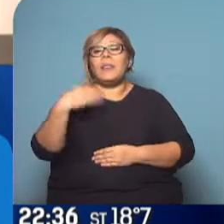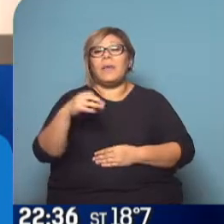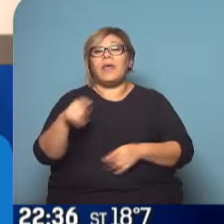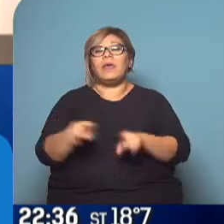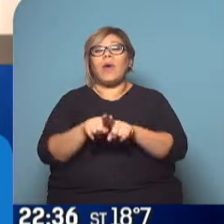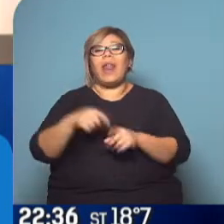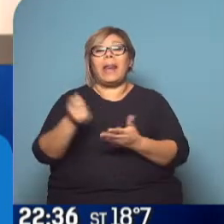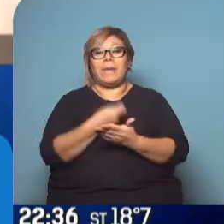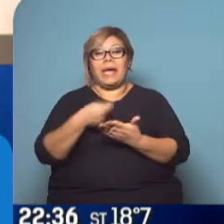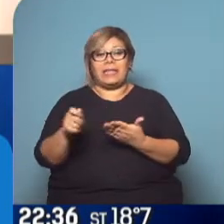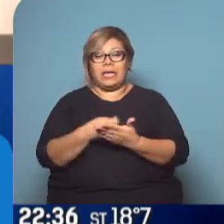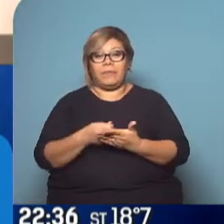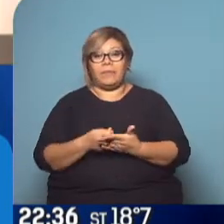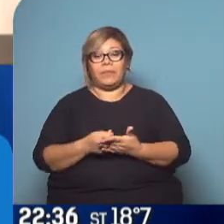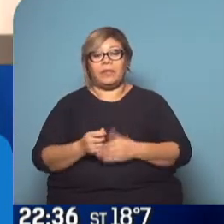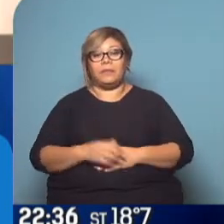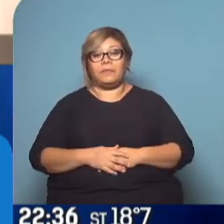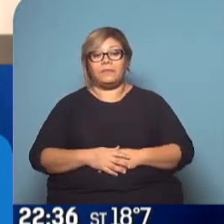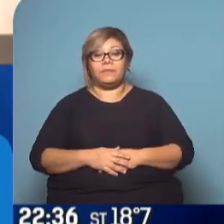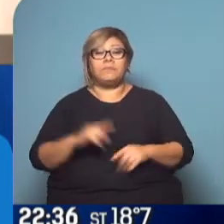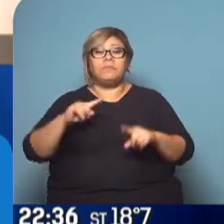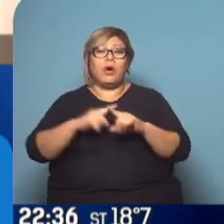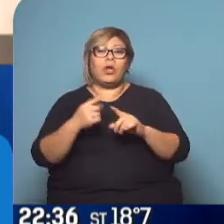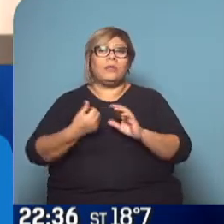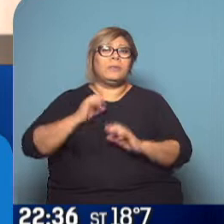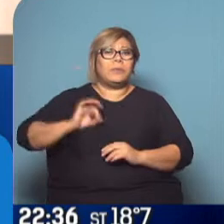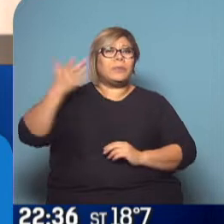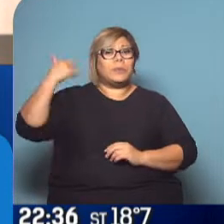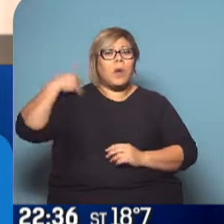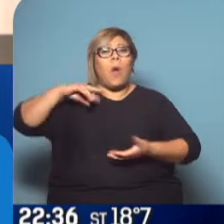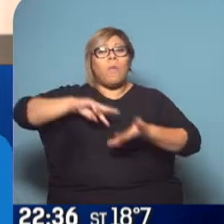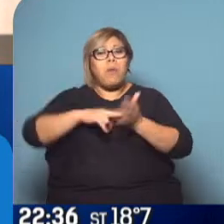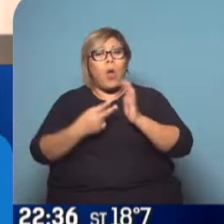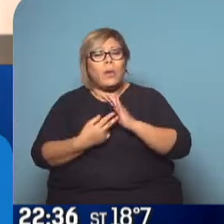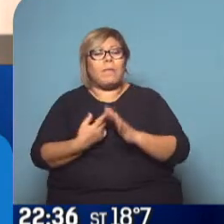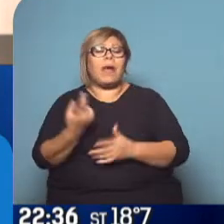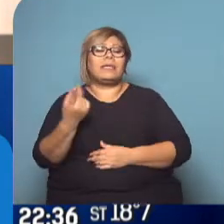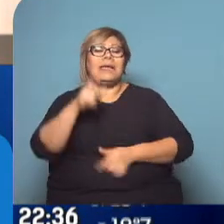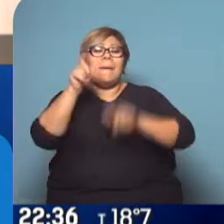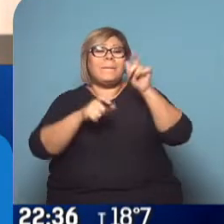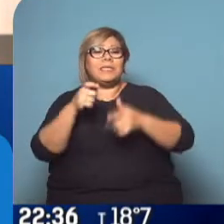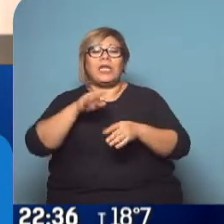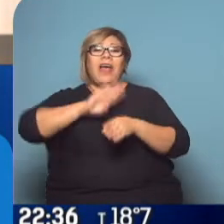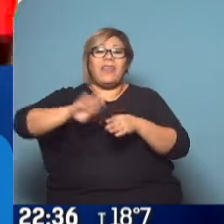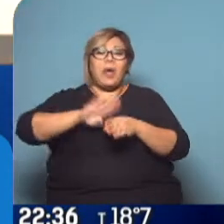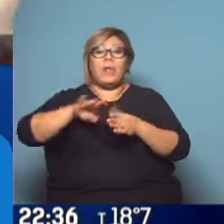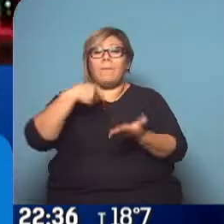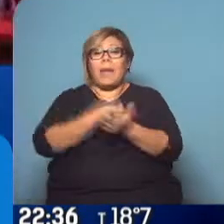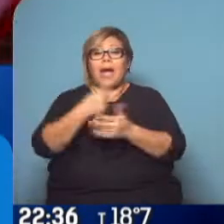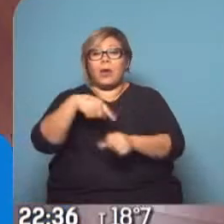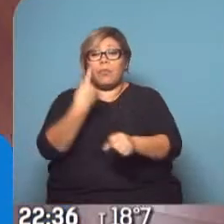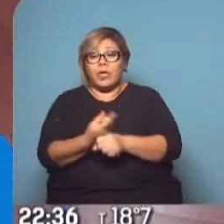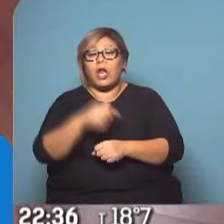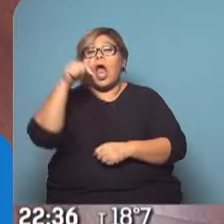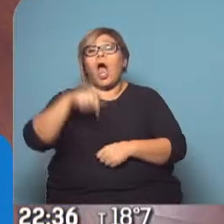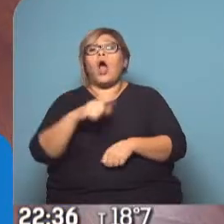crisis de las hipotecas de hace unos años quedaron sin poder pagarlas, darle más tiempo para que puedan hacerse cargo de eso.